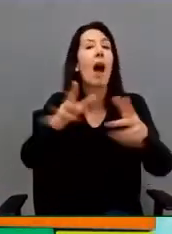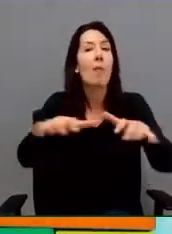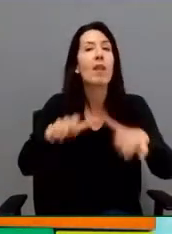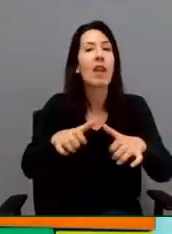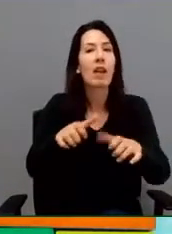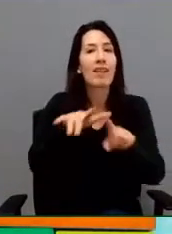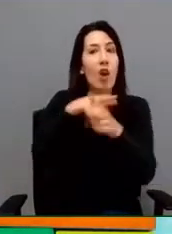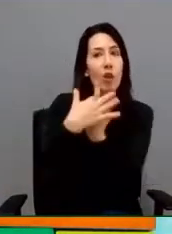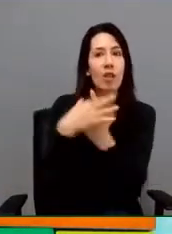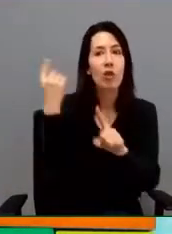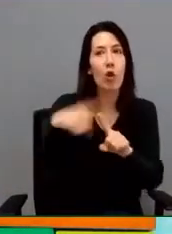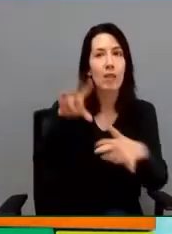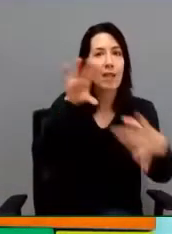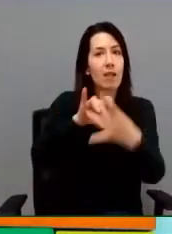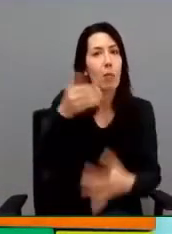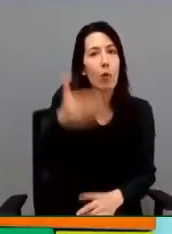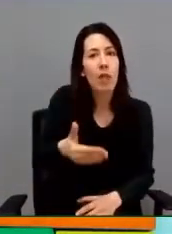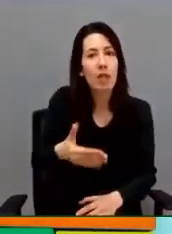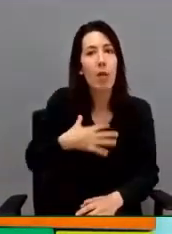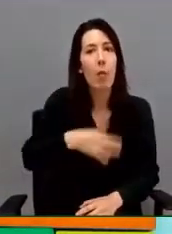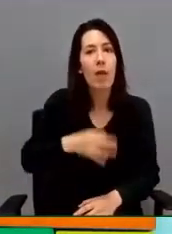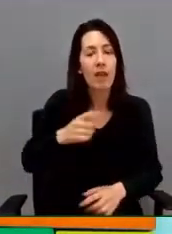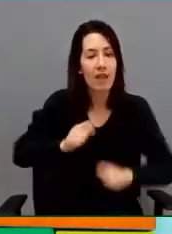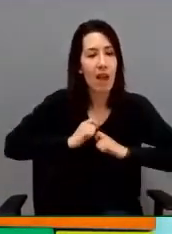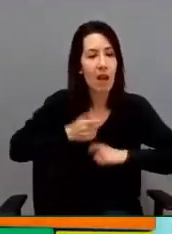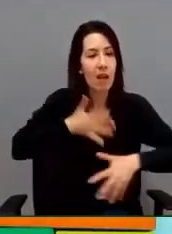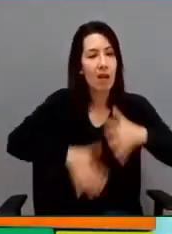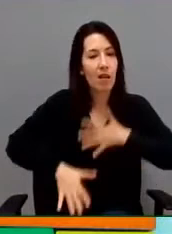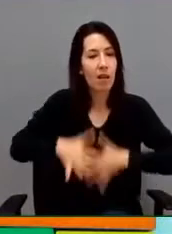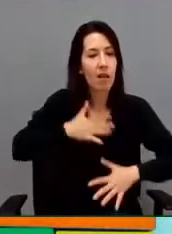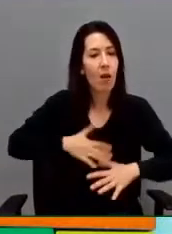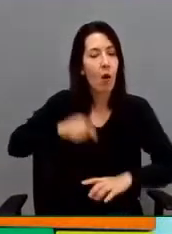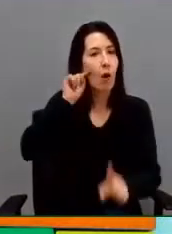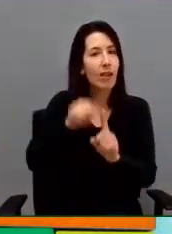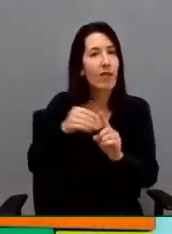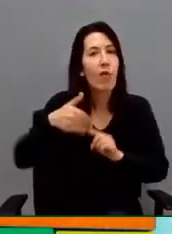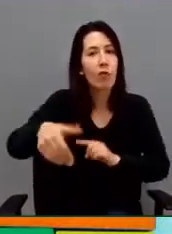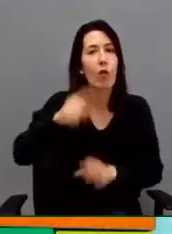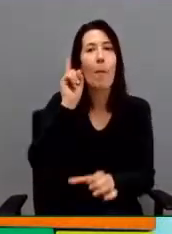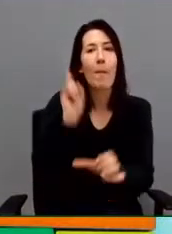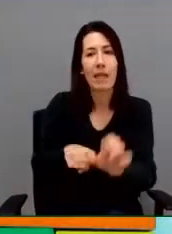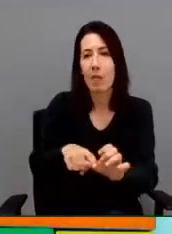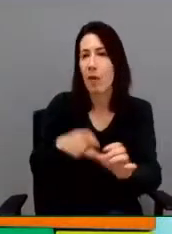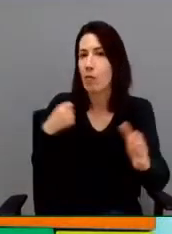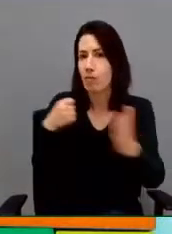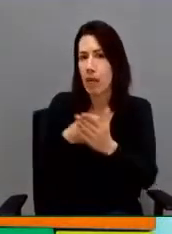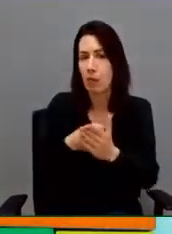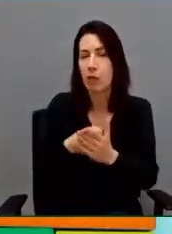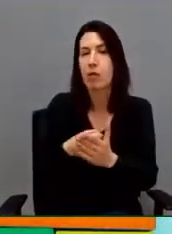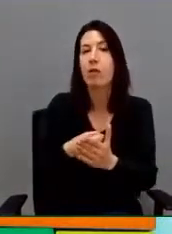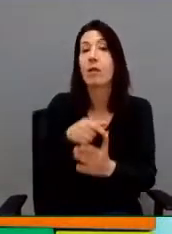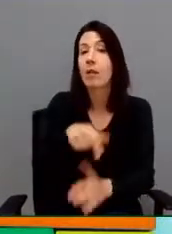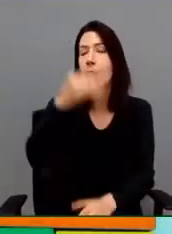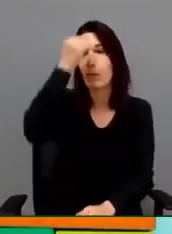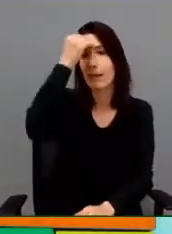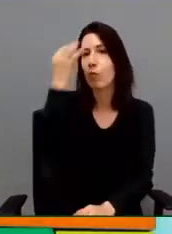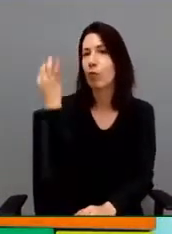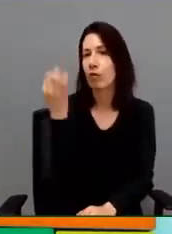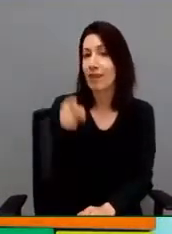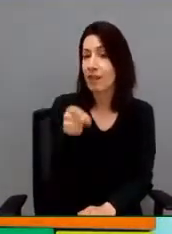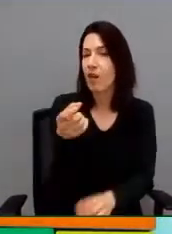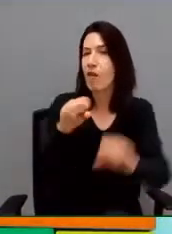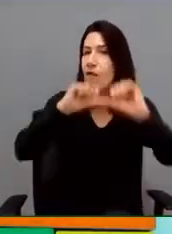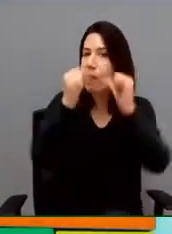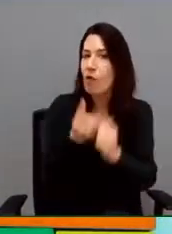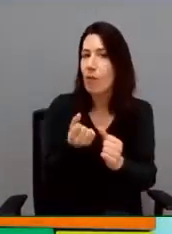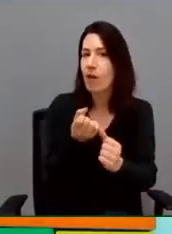significativos y relevantes que puedan asegurar al máximo su participación. Entendemos que esa es la respuesta